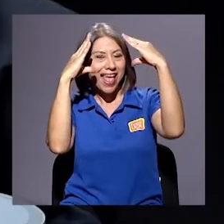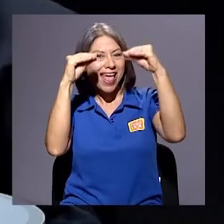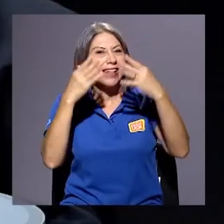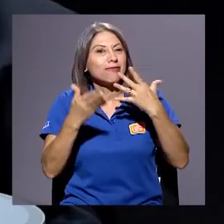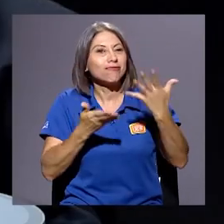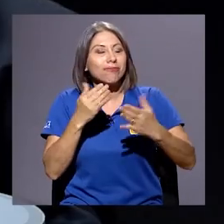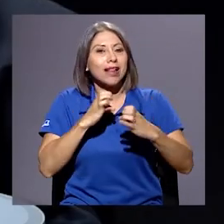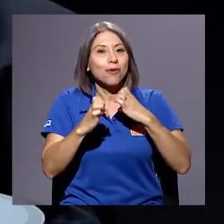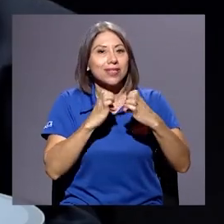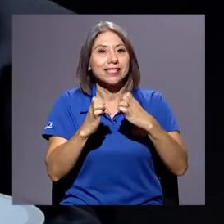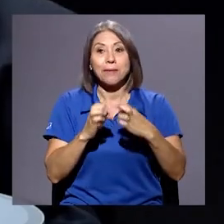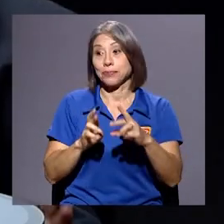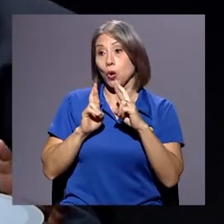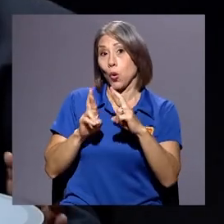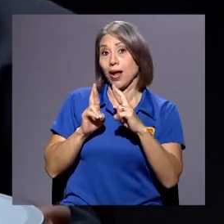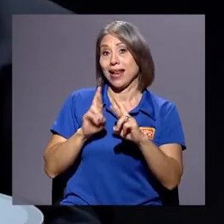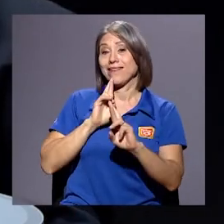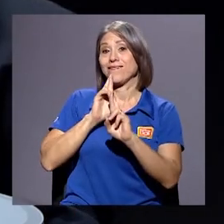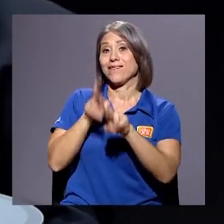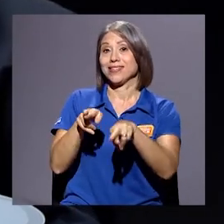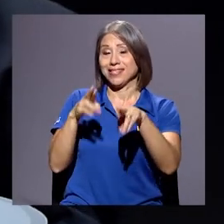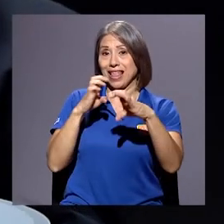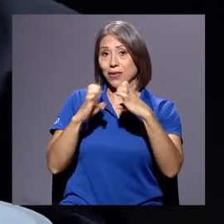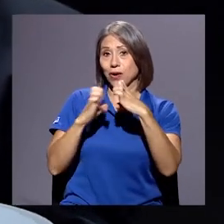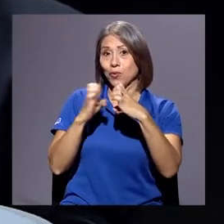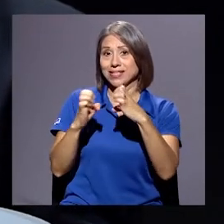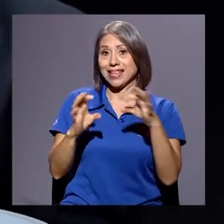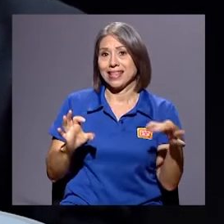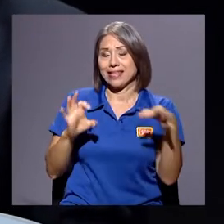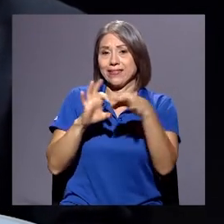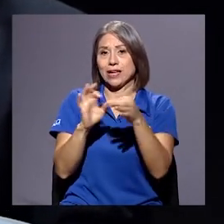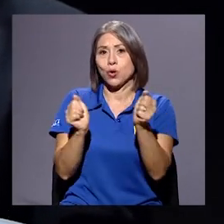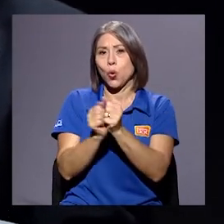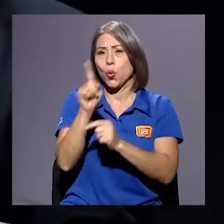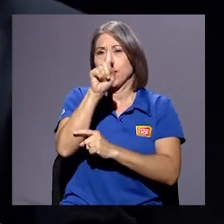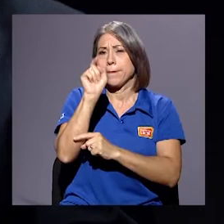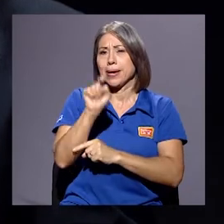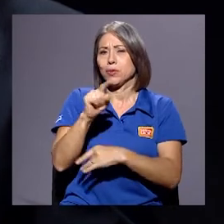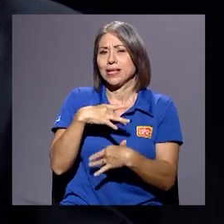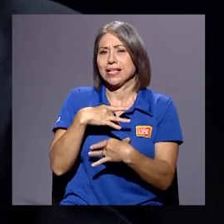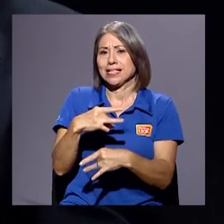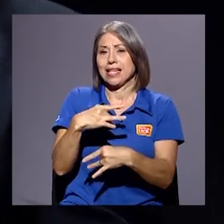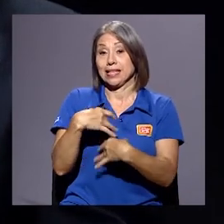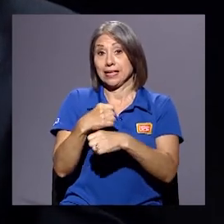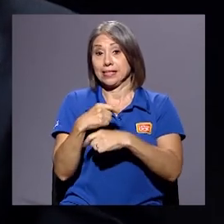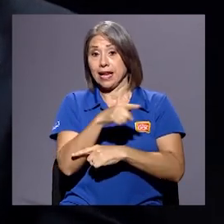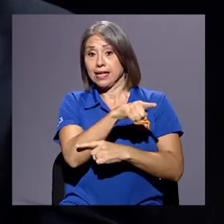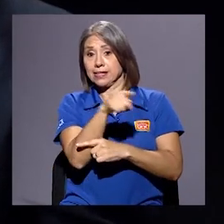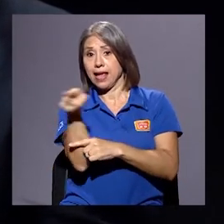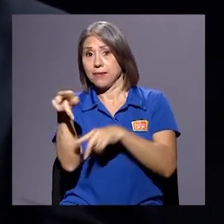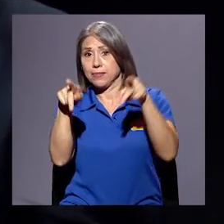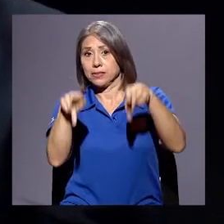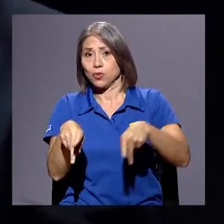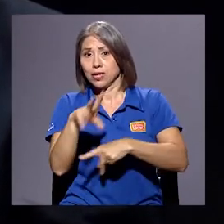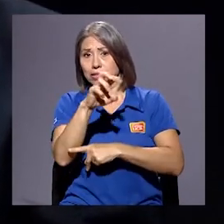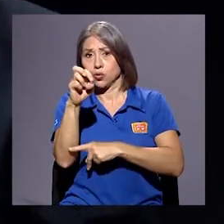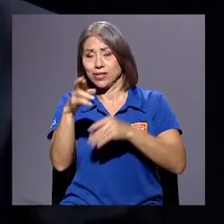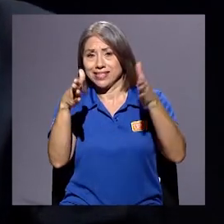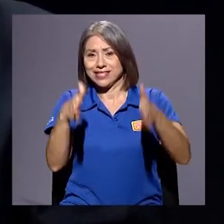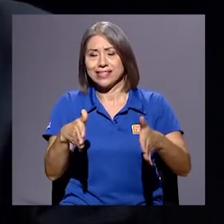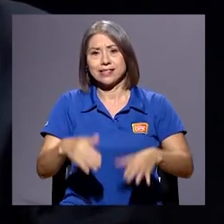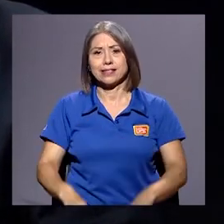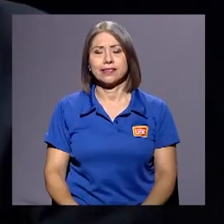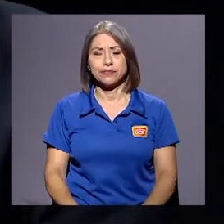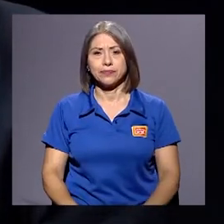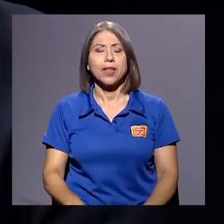la encuesta tiene que ver con una pregunta muy interesante que le formulan a los costarricenses y las costarricenses, que cuestiona